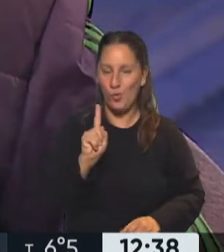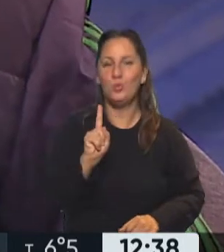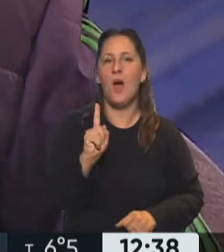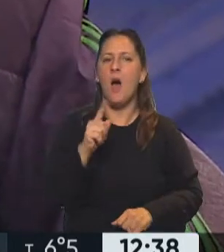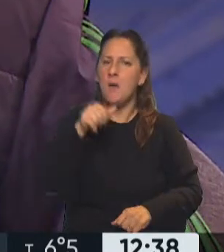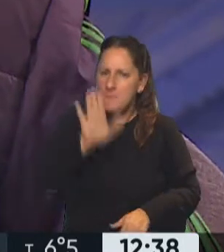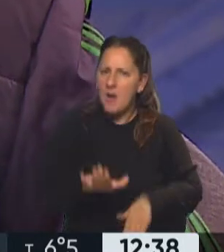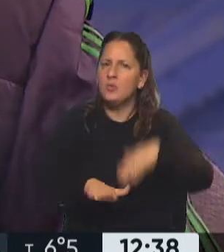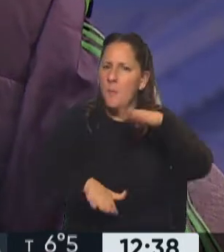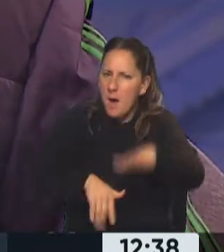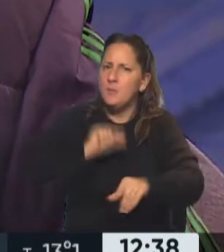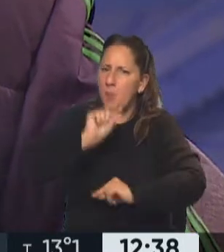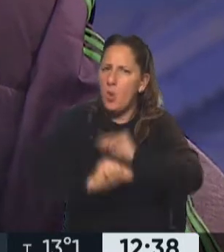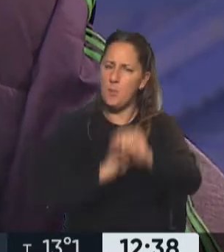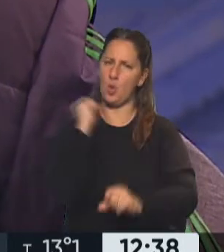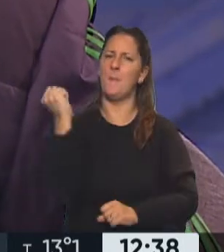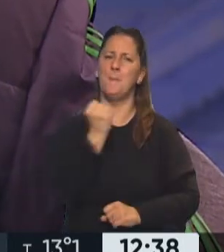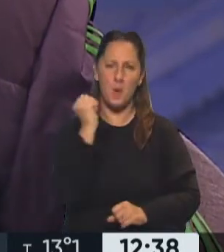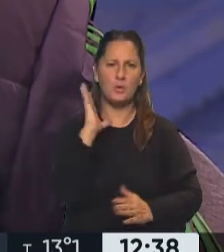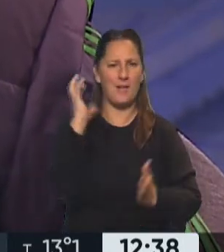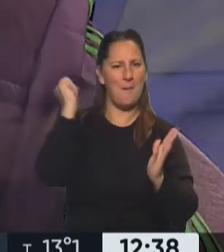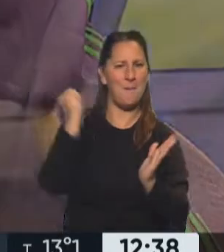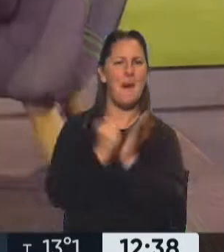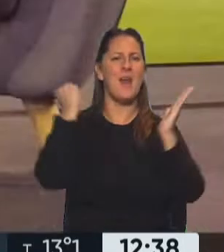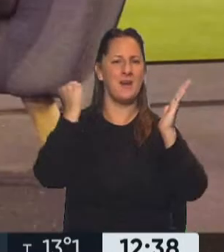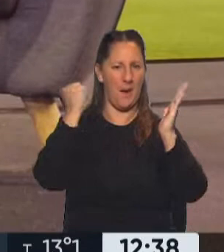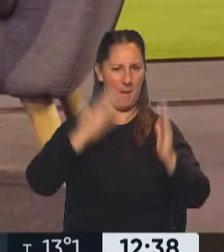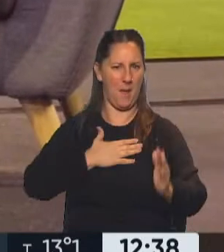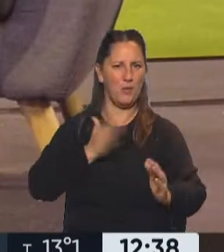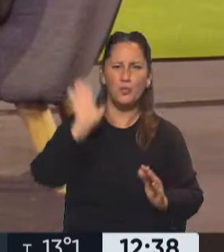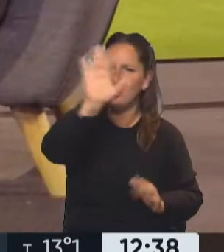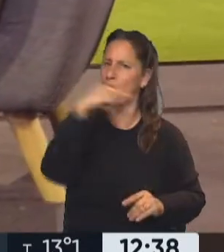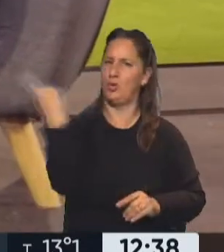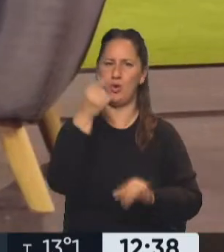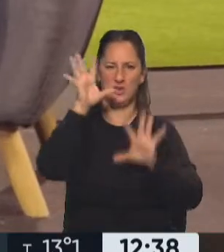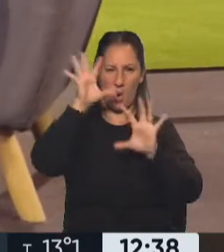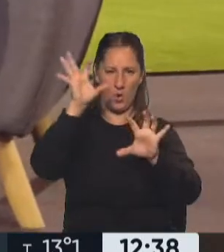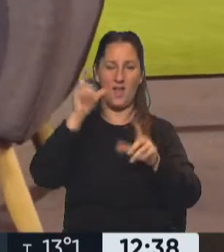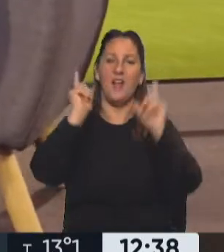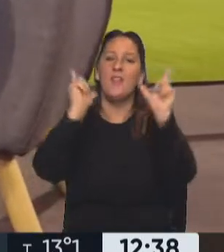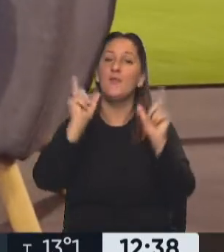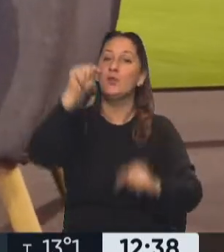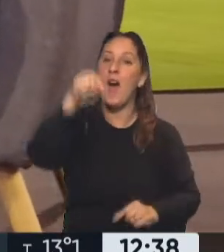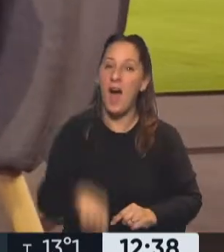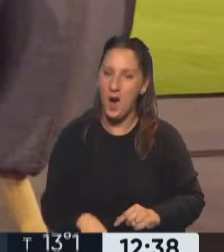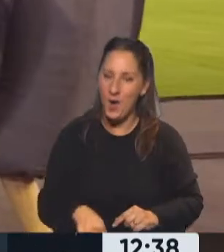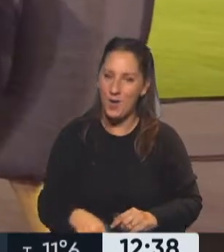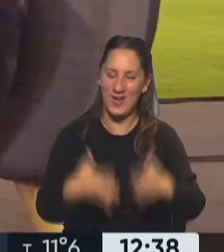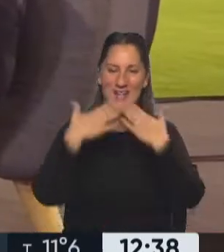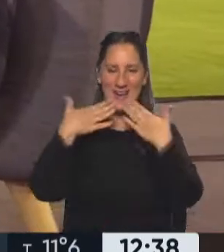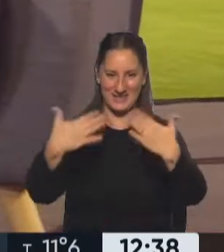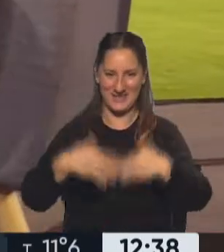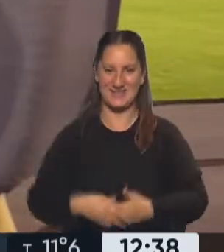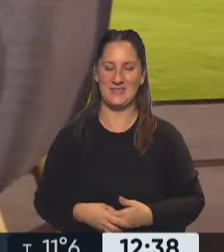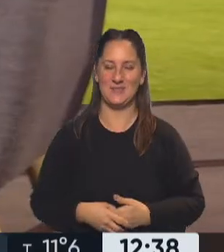importante y que es uno de los pasos que van a marcar que yo sea una leyenda. Disfrutalo, disfrutá el presente. Muchísimas gracias. Gracias, Duki. Igualmente, gracias.